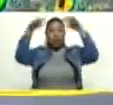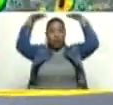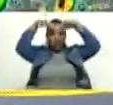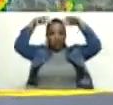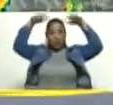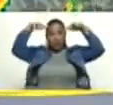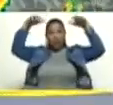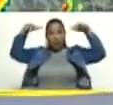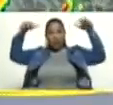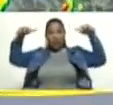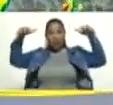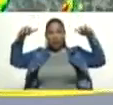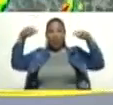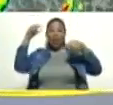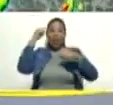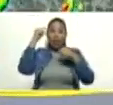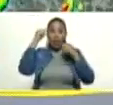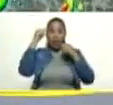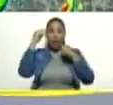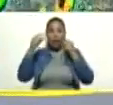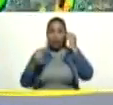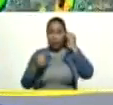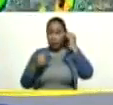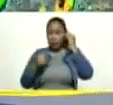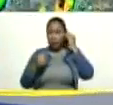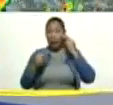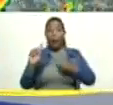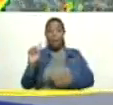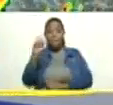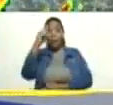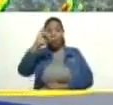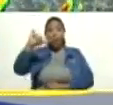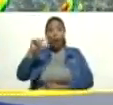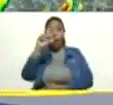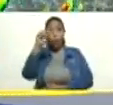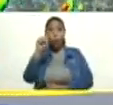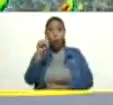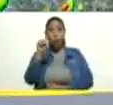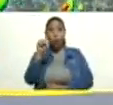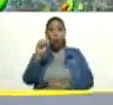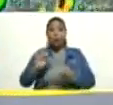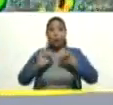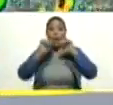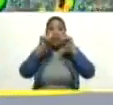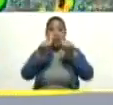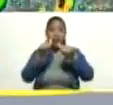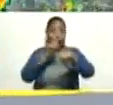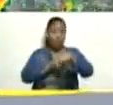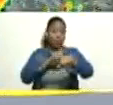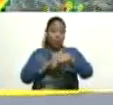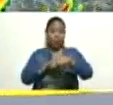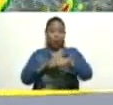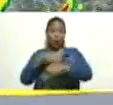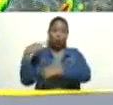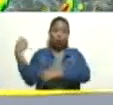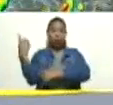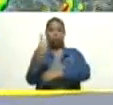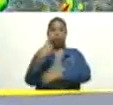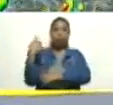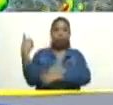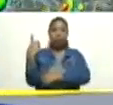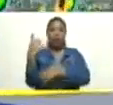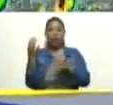De estas ondas tropicales, y a partir del primero de junio, se inicia oficialmente la temporada de ciclones tropicales.